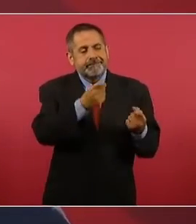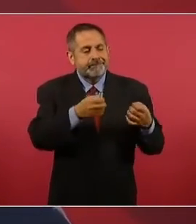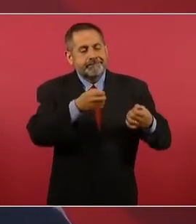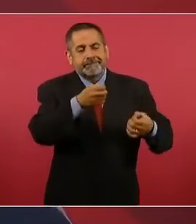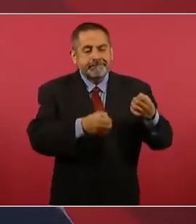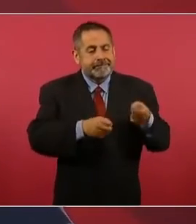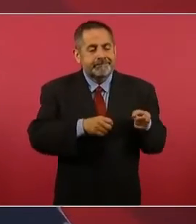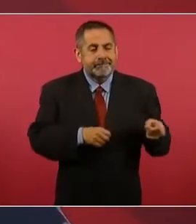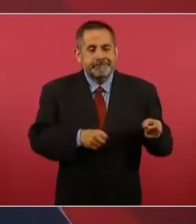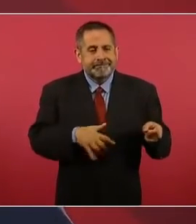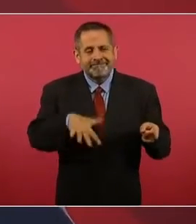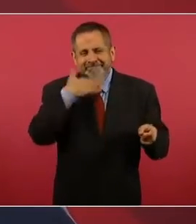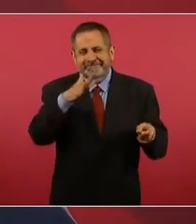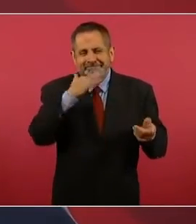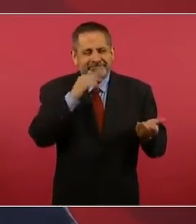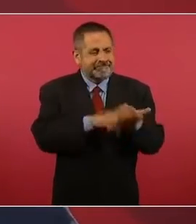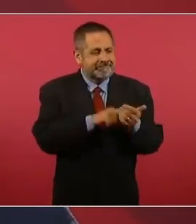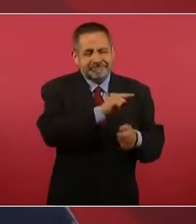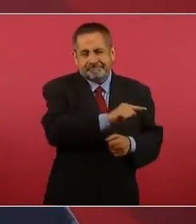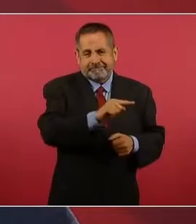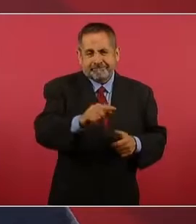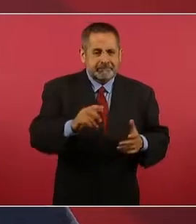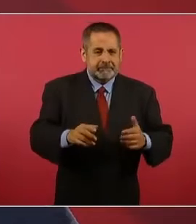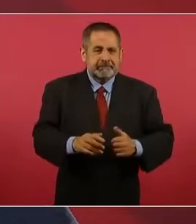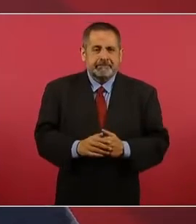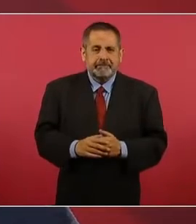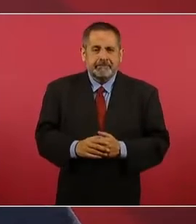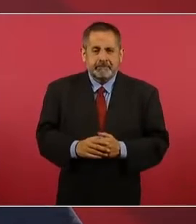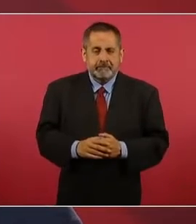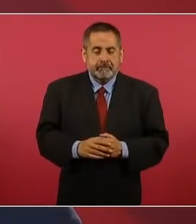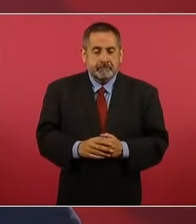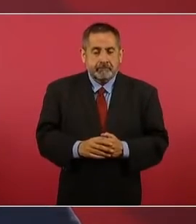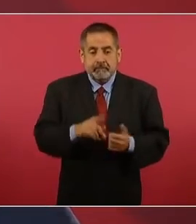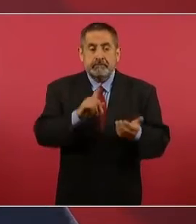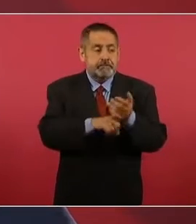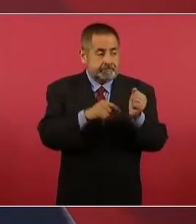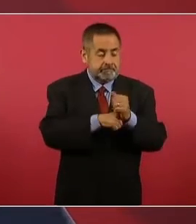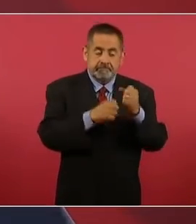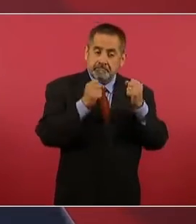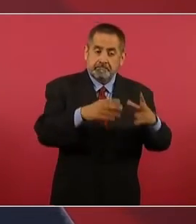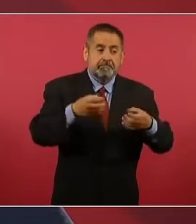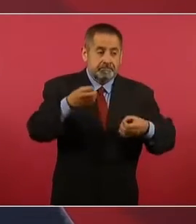corruptos, que los hay,